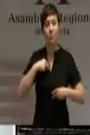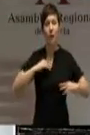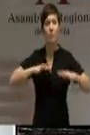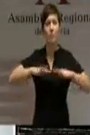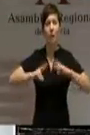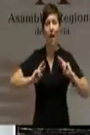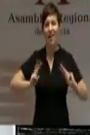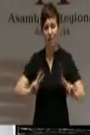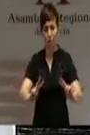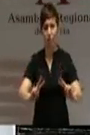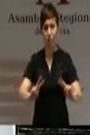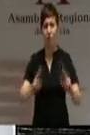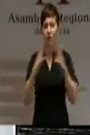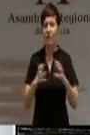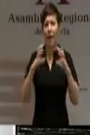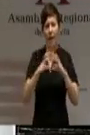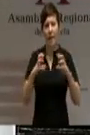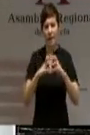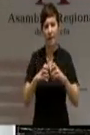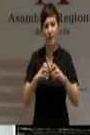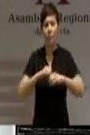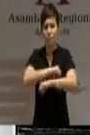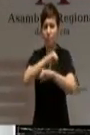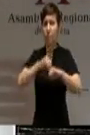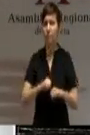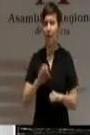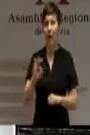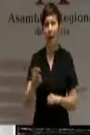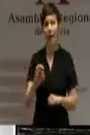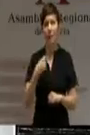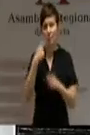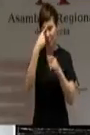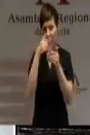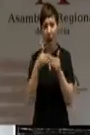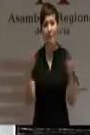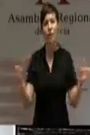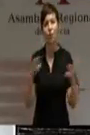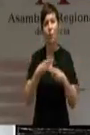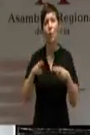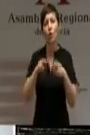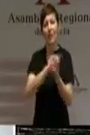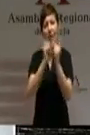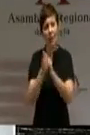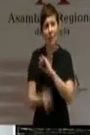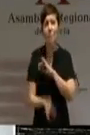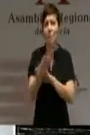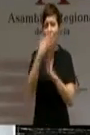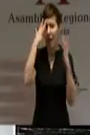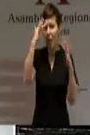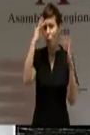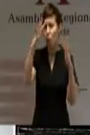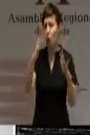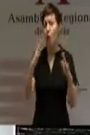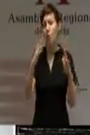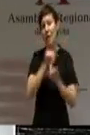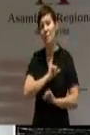con ganas, preparado, dispuesto para cambiar las políticas y generar ilusión y esperanza en nuestras gentes, lo